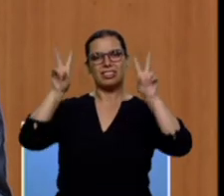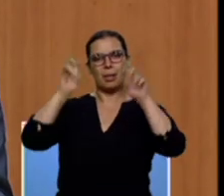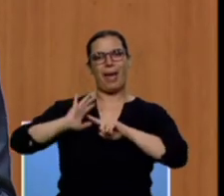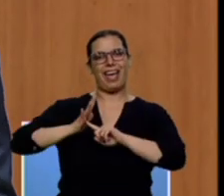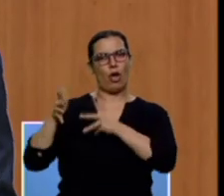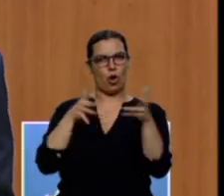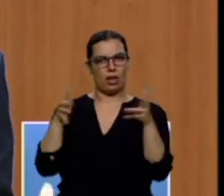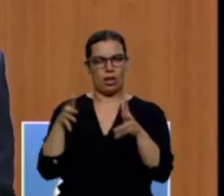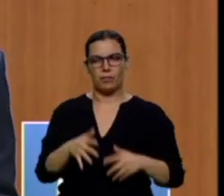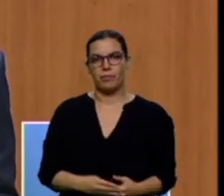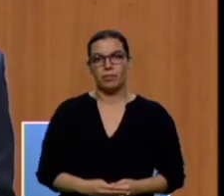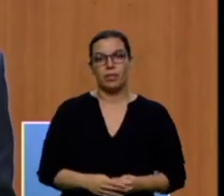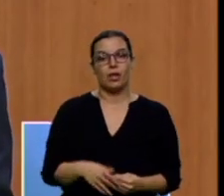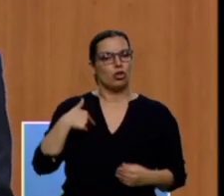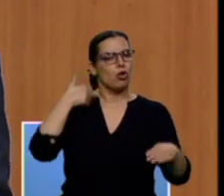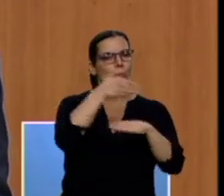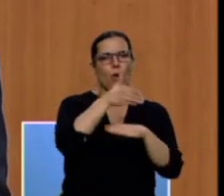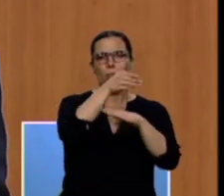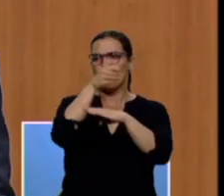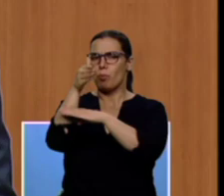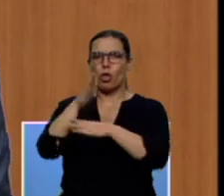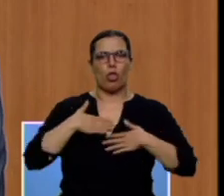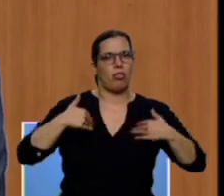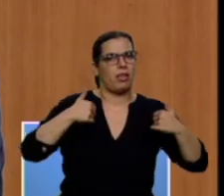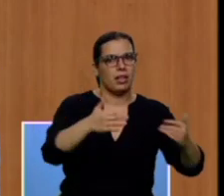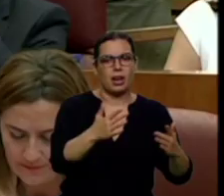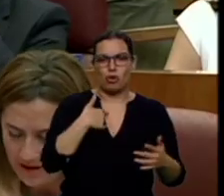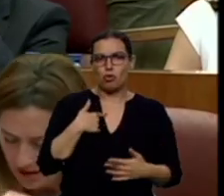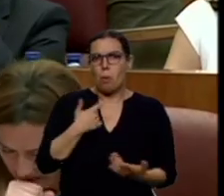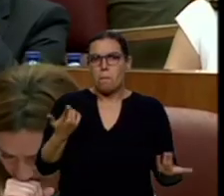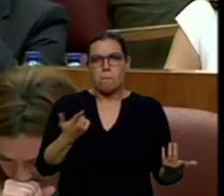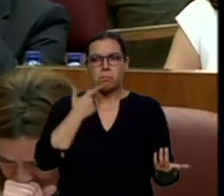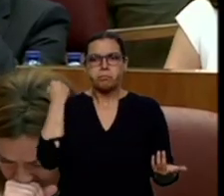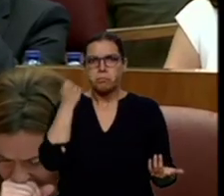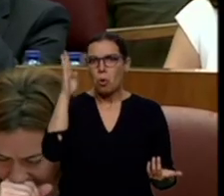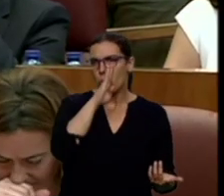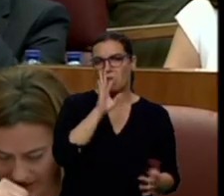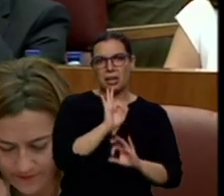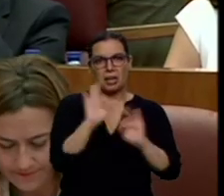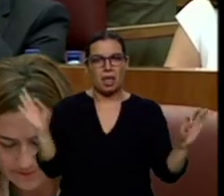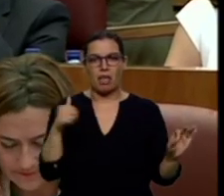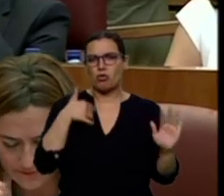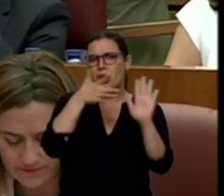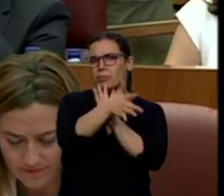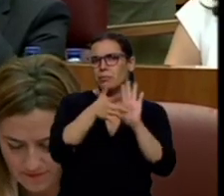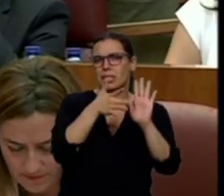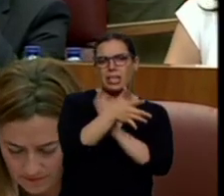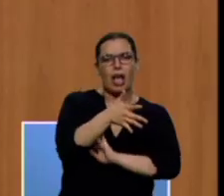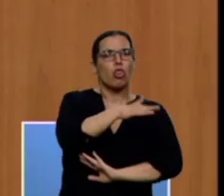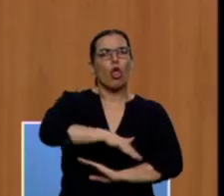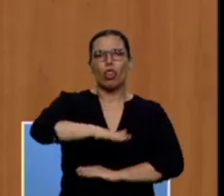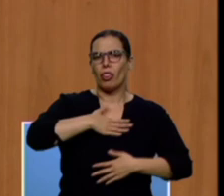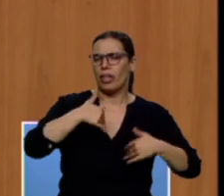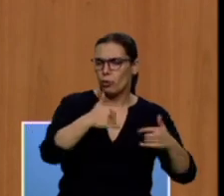donde ustedes digan, si es que yo no tengo nada que ocultar, las explicaciones que usted quiera y donde usted quiera.